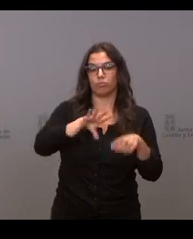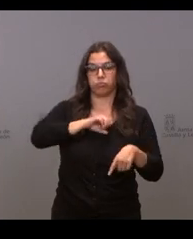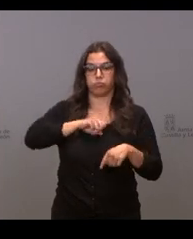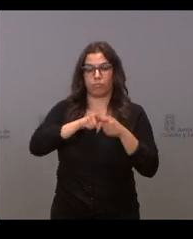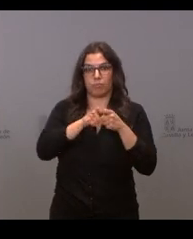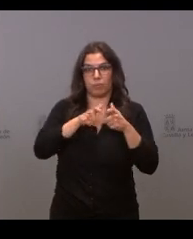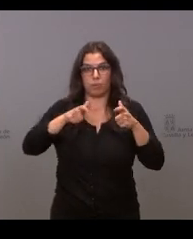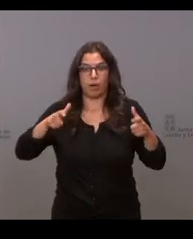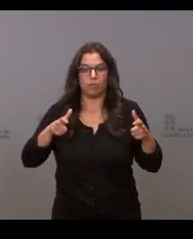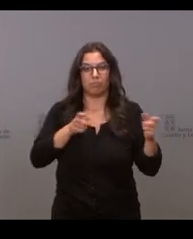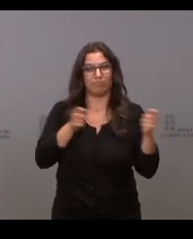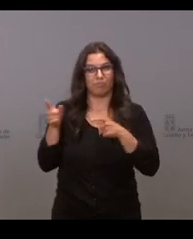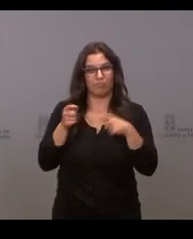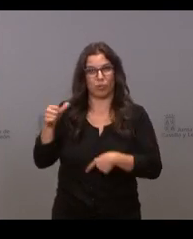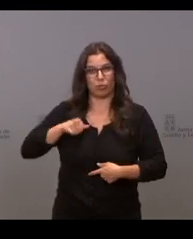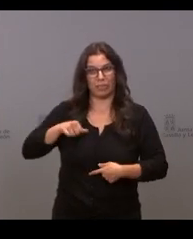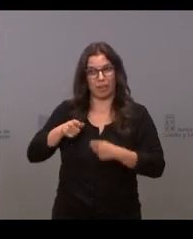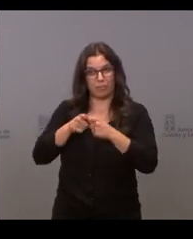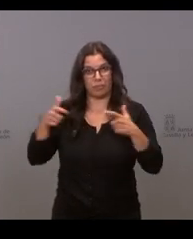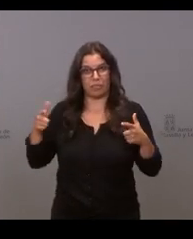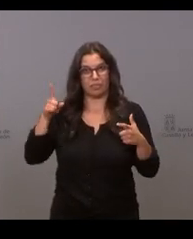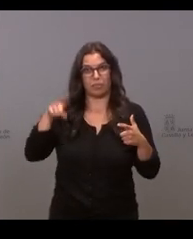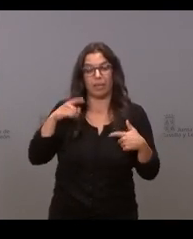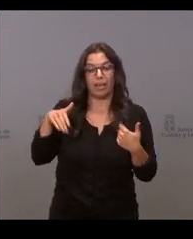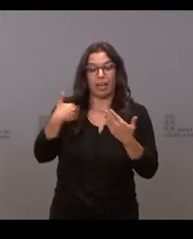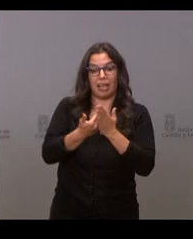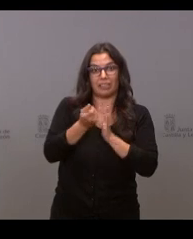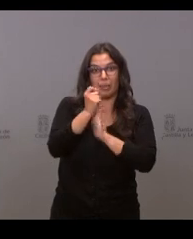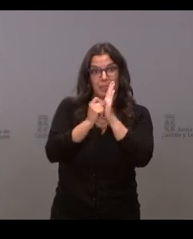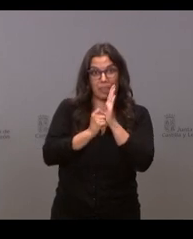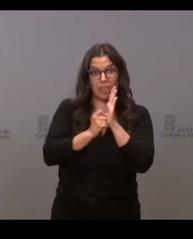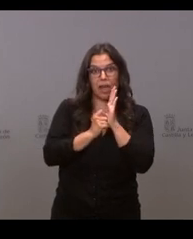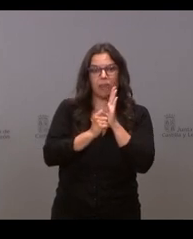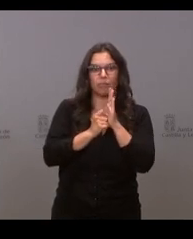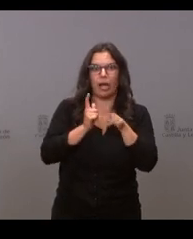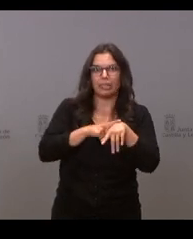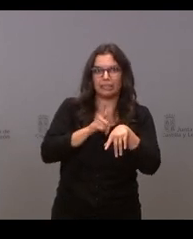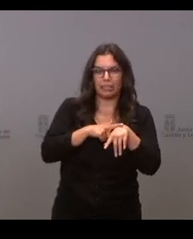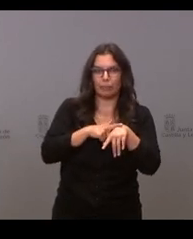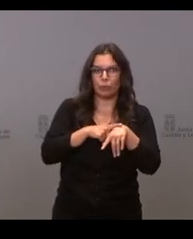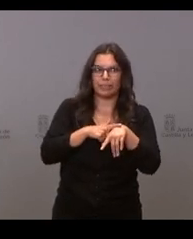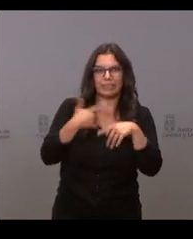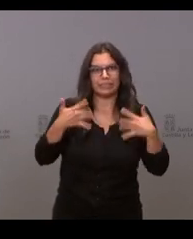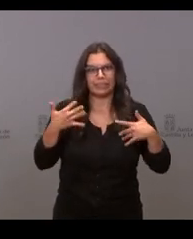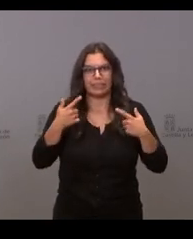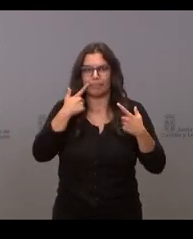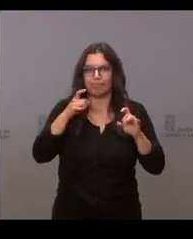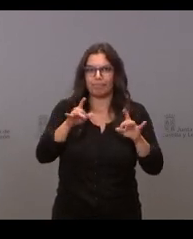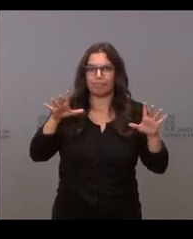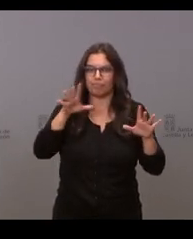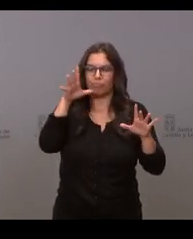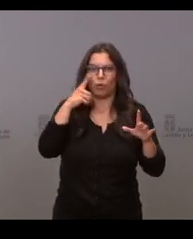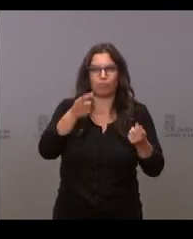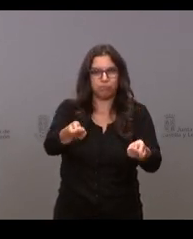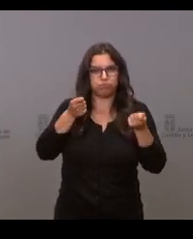incremento de ingresados este tiempo que se va a tardar en tomar las medidas es un tiempo precioso para evitar que frene el